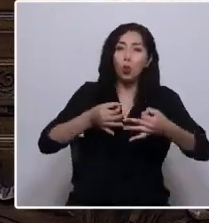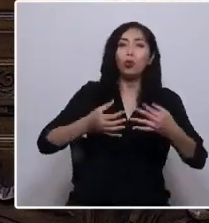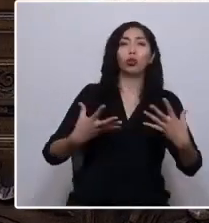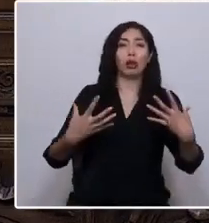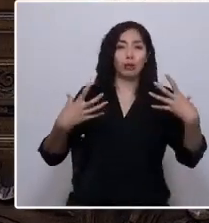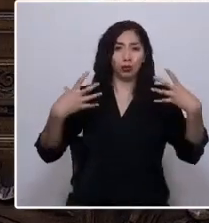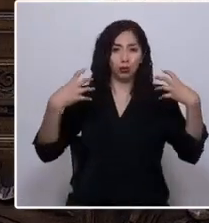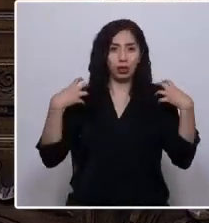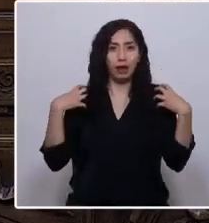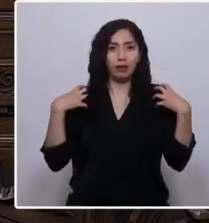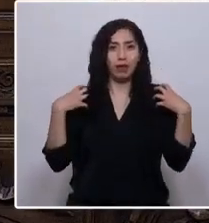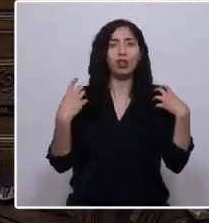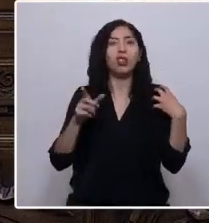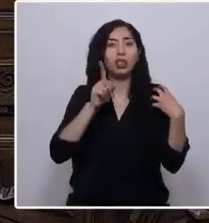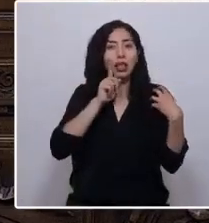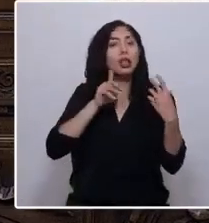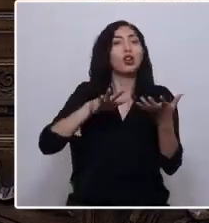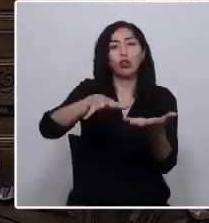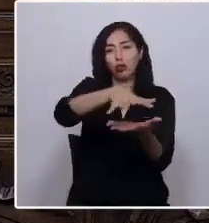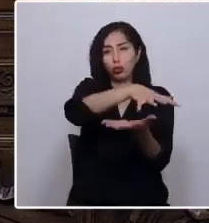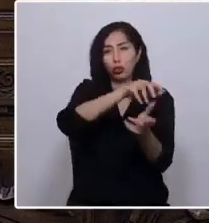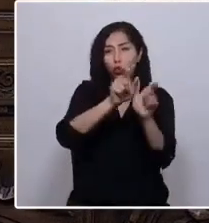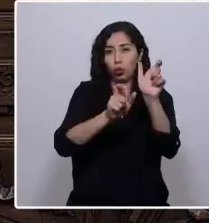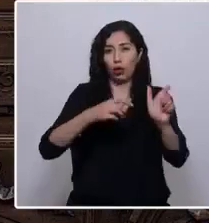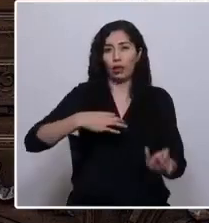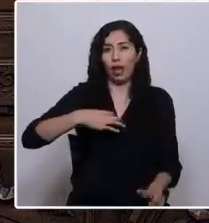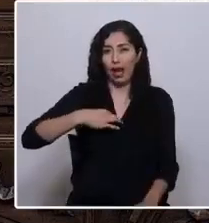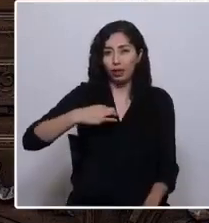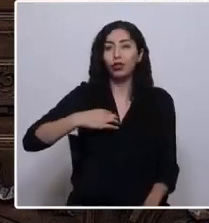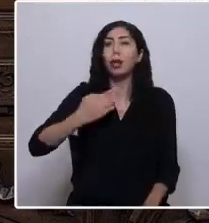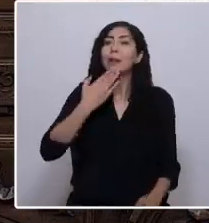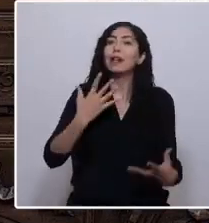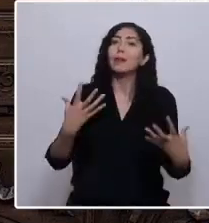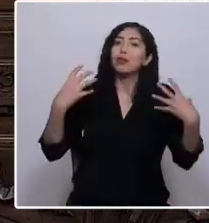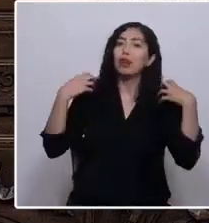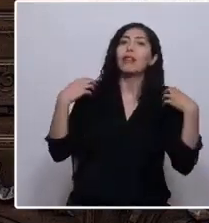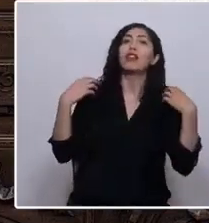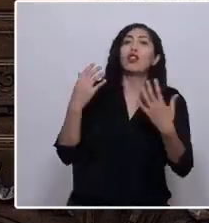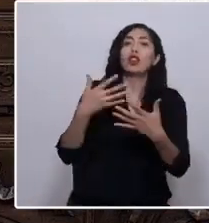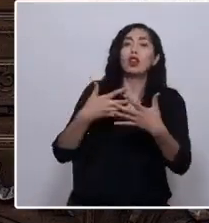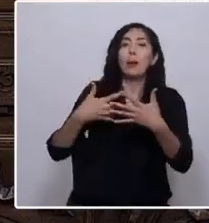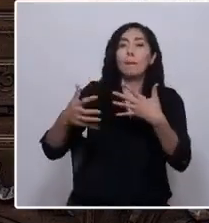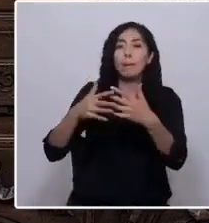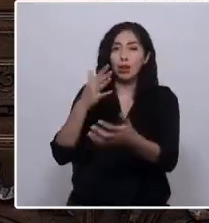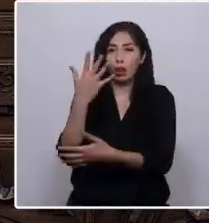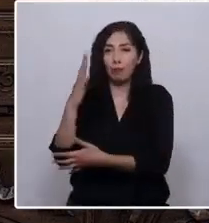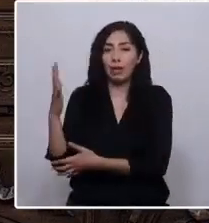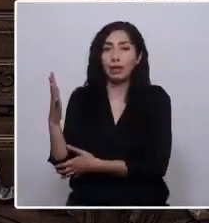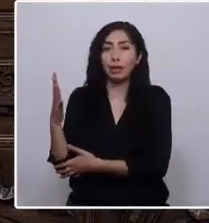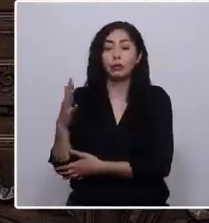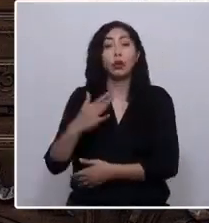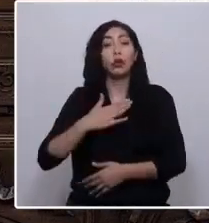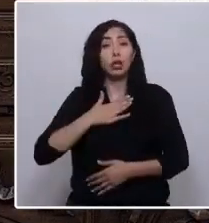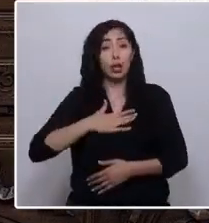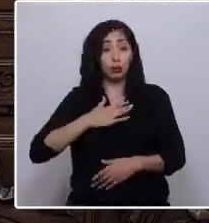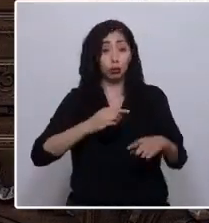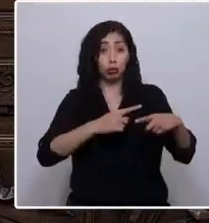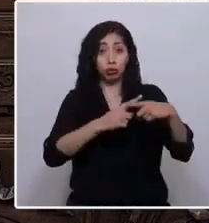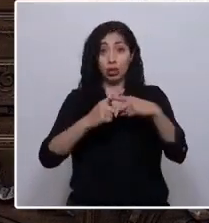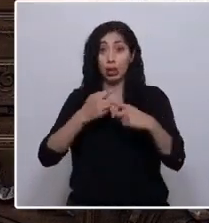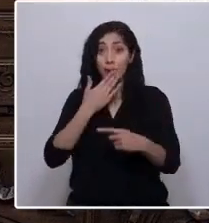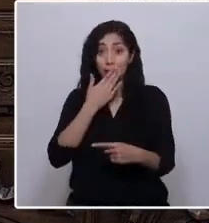con sus ciudadanos y con su medio ambiente. Querer una mejor sociedad es aspirar a un Estado